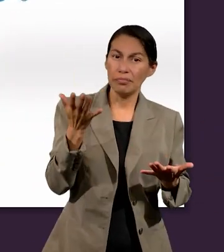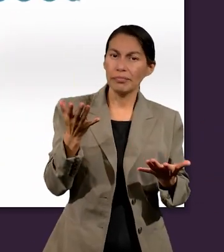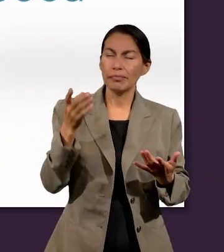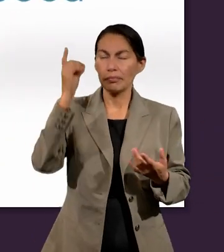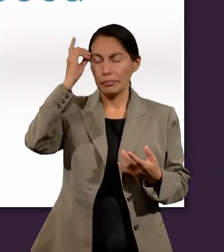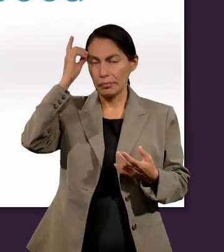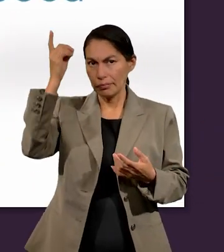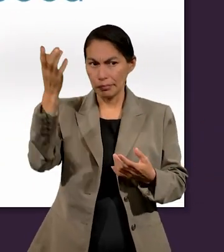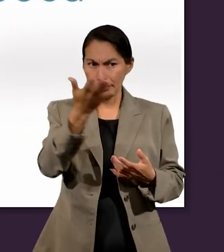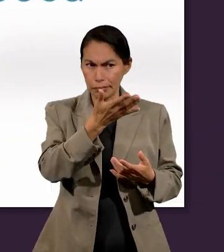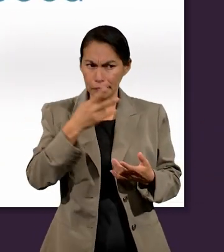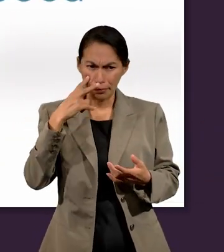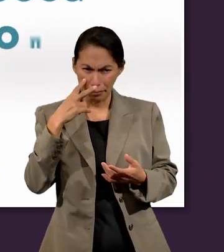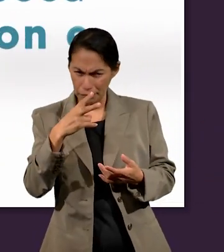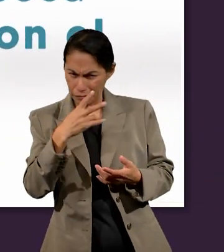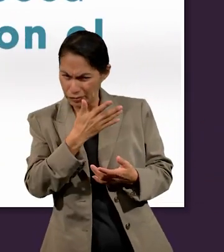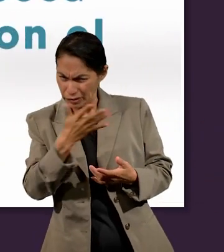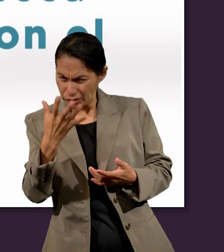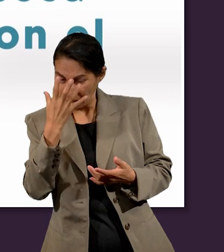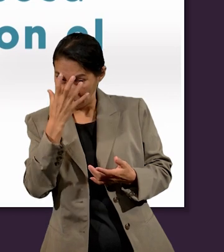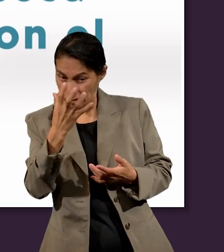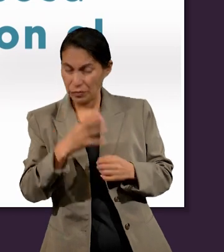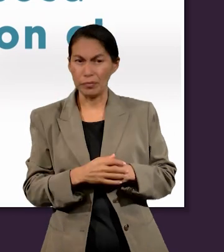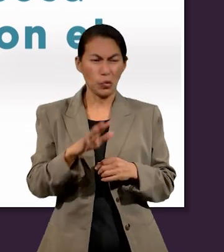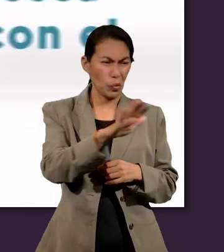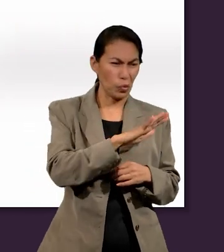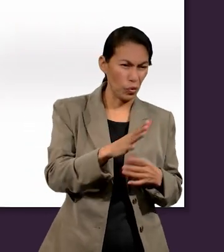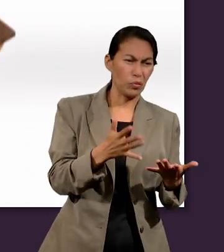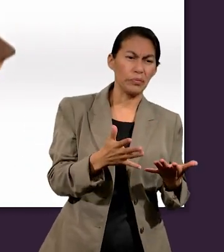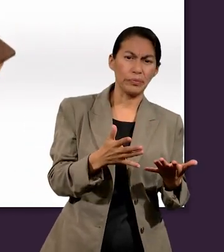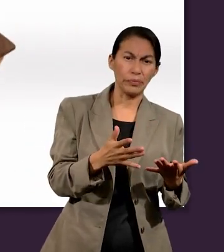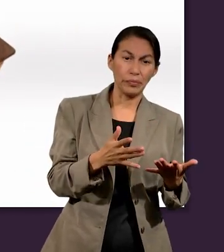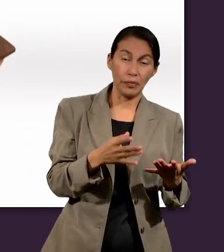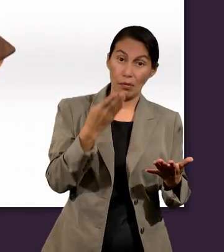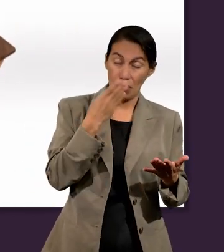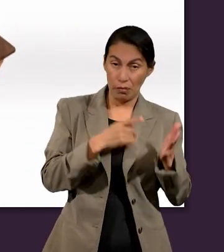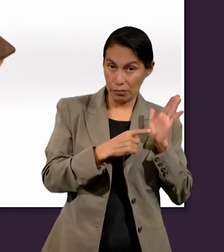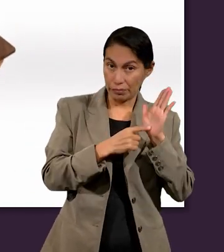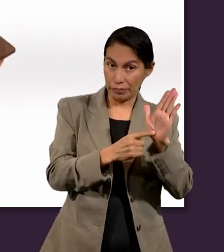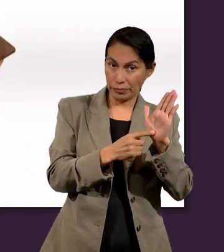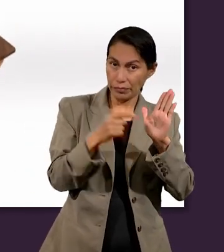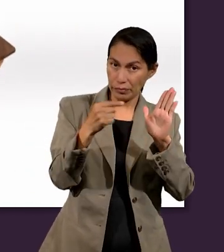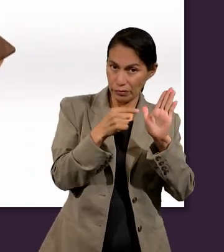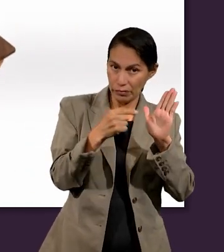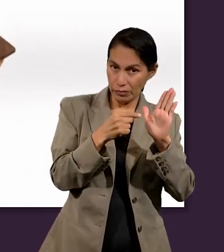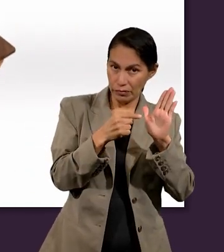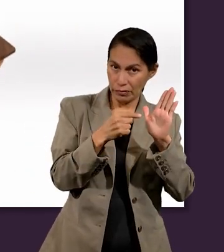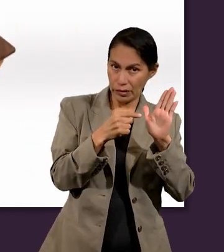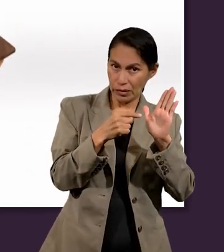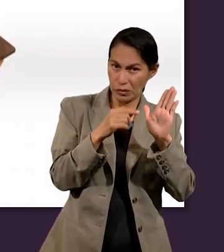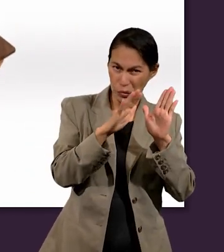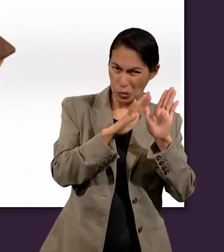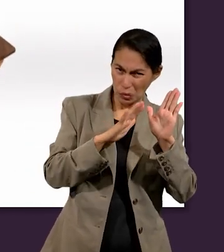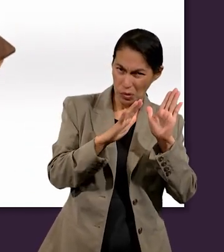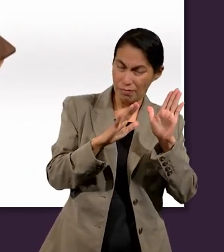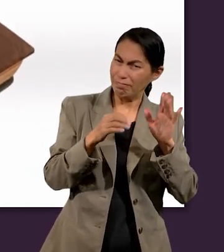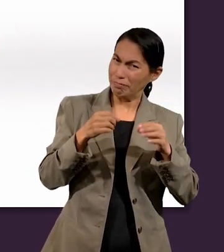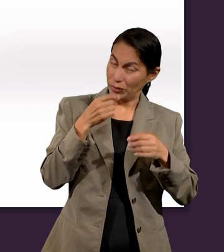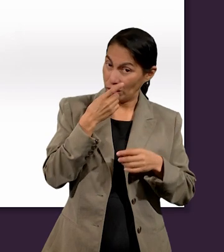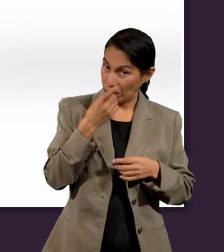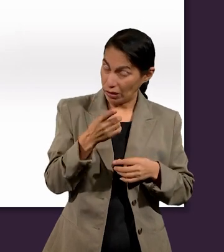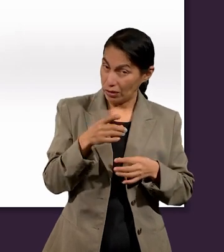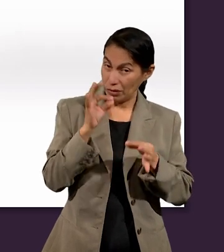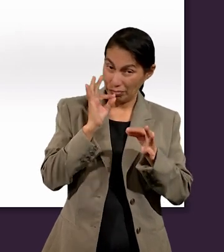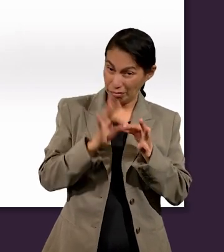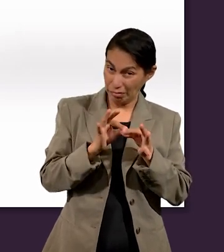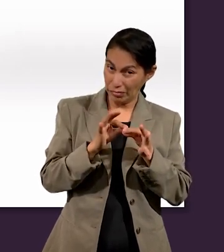cualquier cosa que tenga que ver con el espiritismo y la Biblia nos advierte en un lenguaje extremadamente fuerte